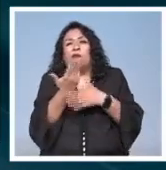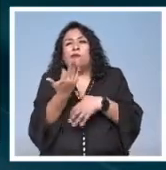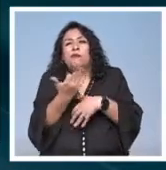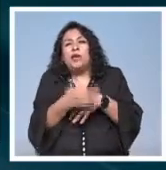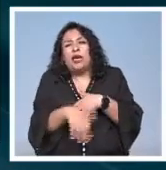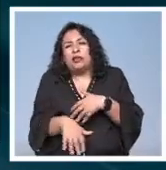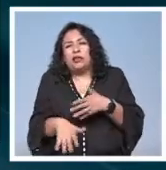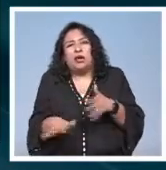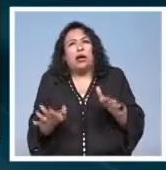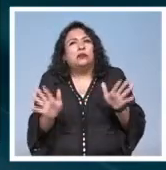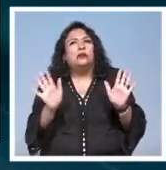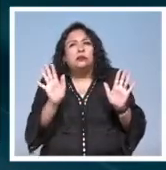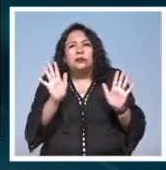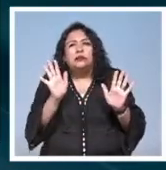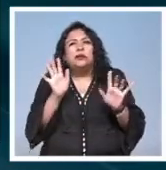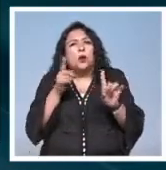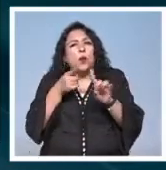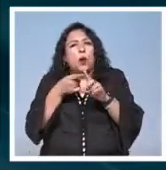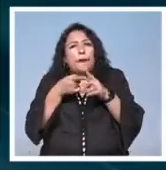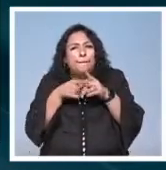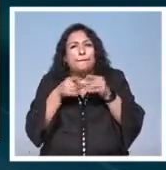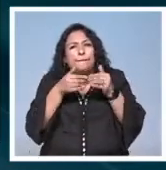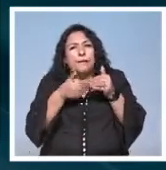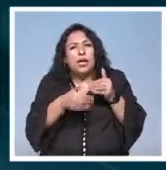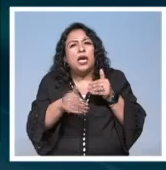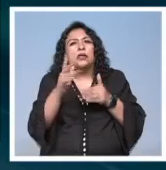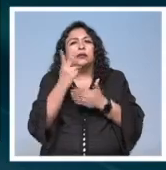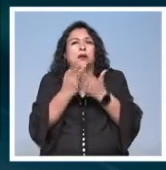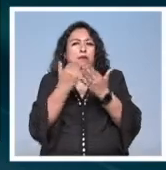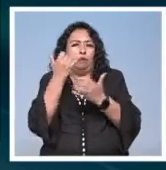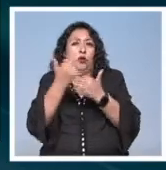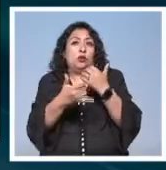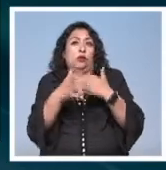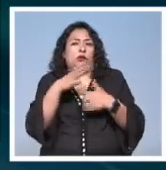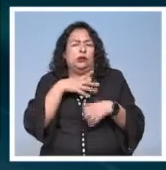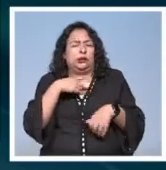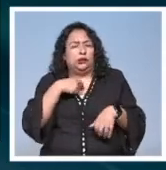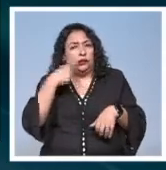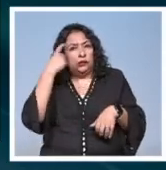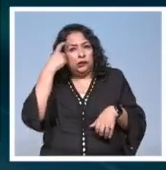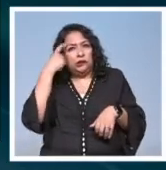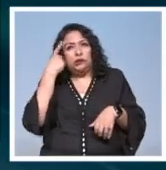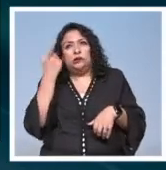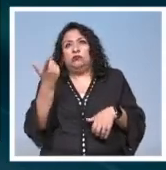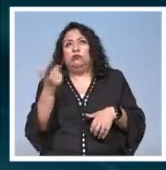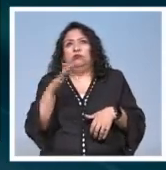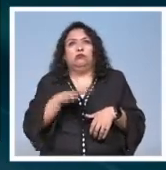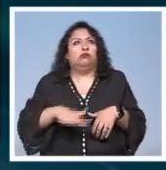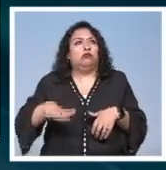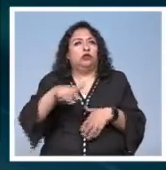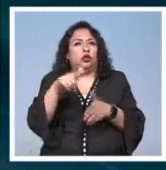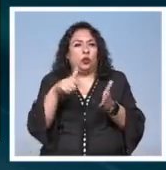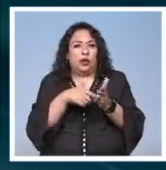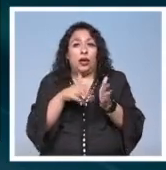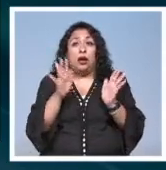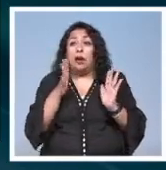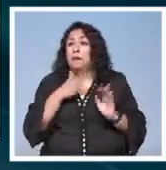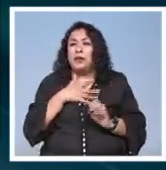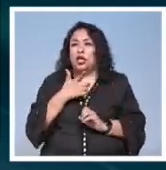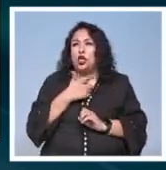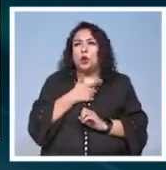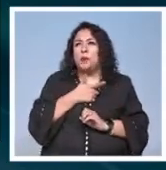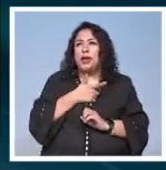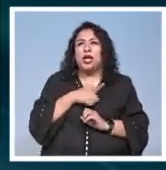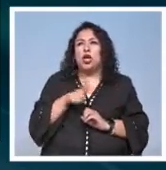es decir el punto de inicio de los proyectos que tiene en mente a nivel espacial lo que pasa es que a mí no me gusta